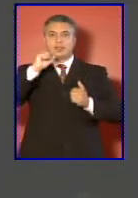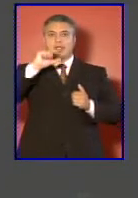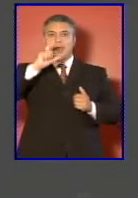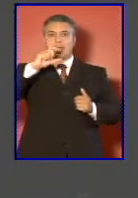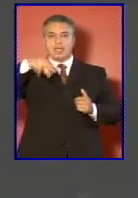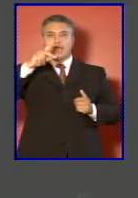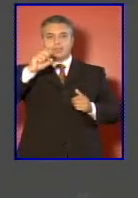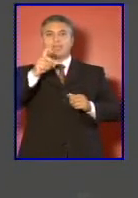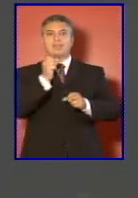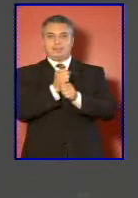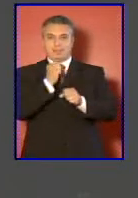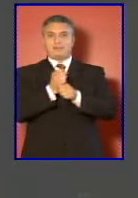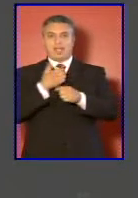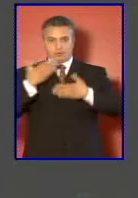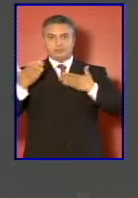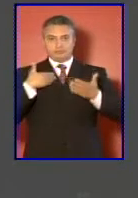trabajo.